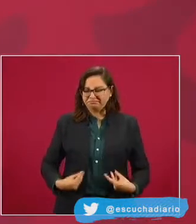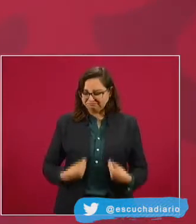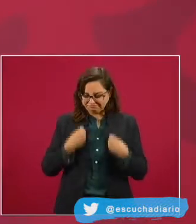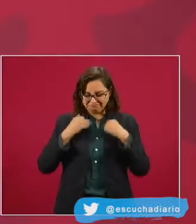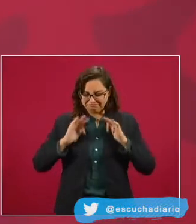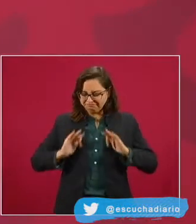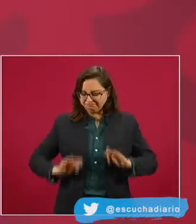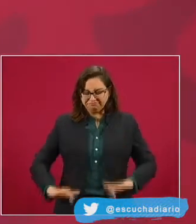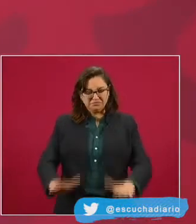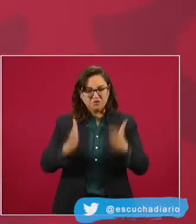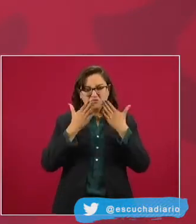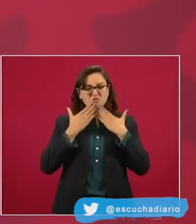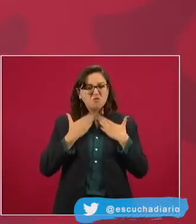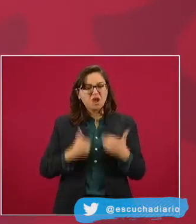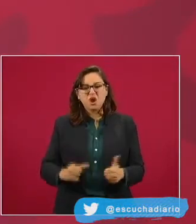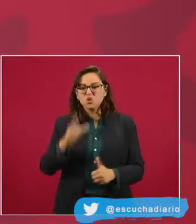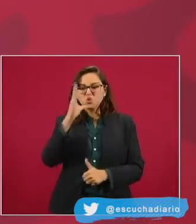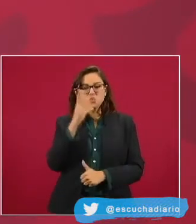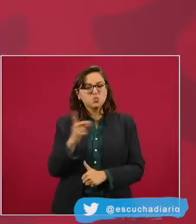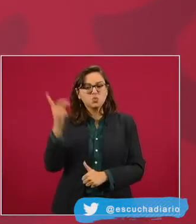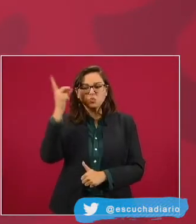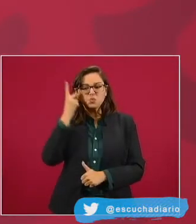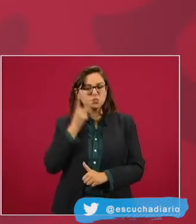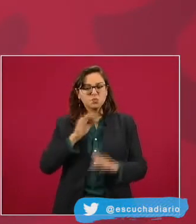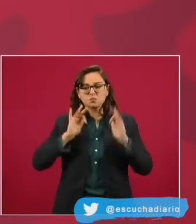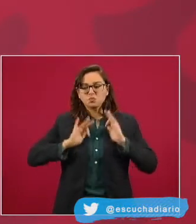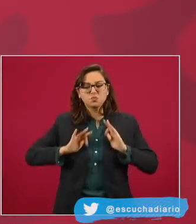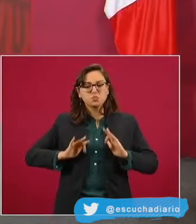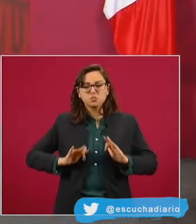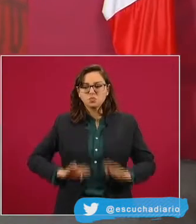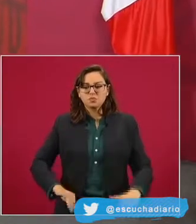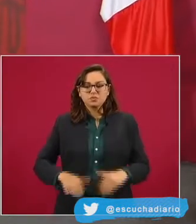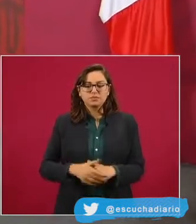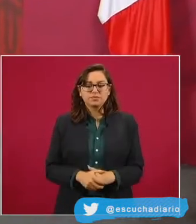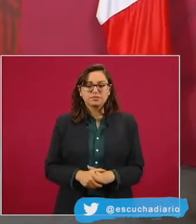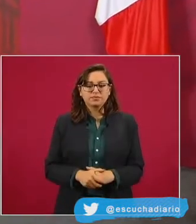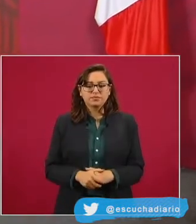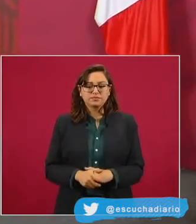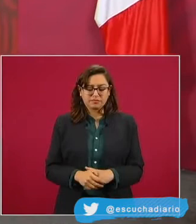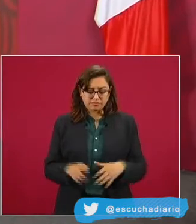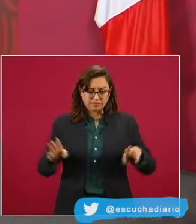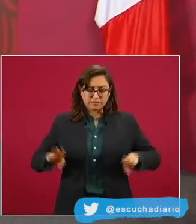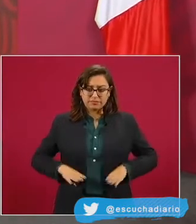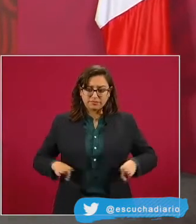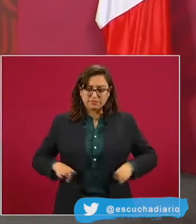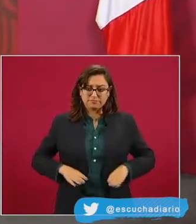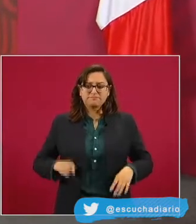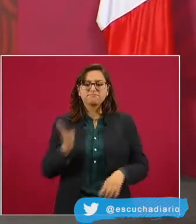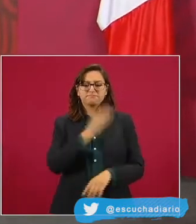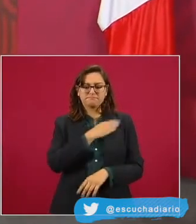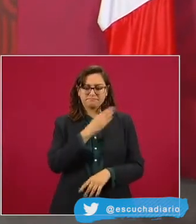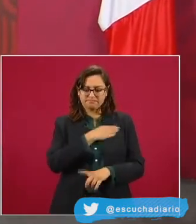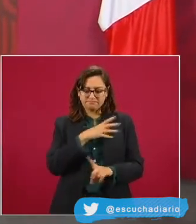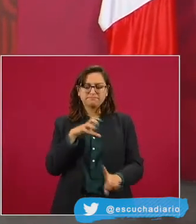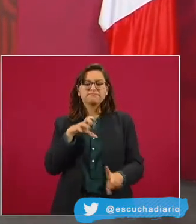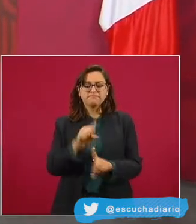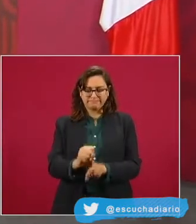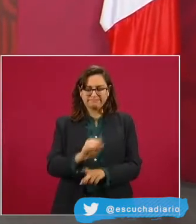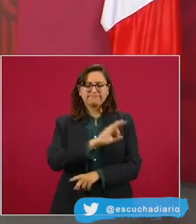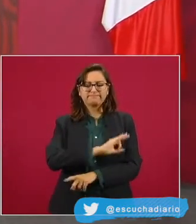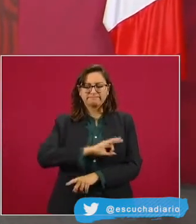tranquilo, no puede dormir tranquilo. Sólo siendo buenos podemos ser felices.